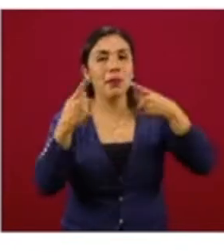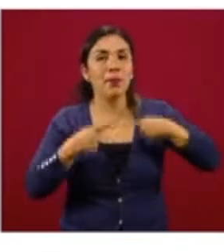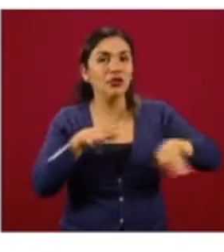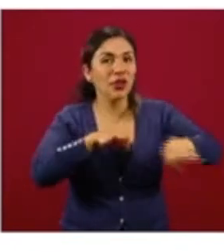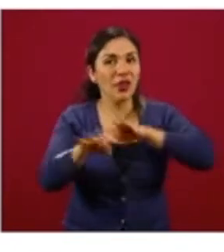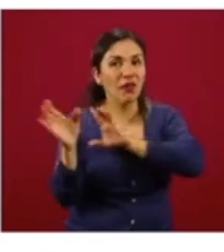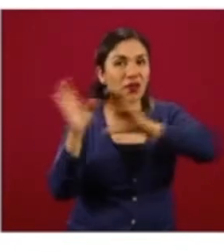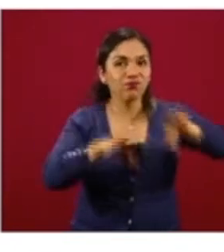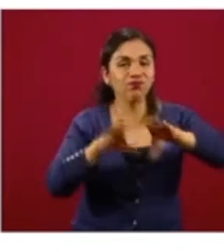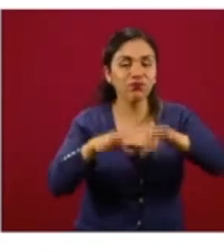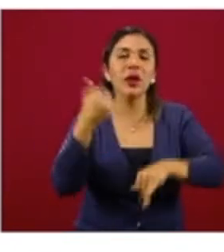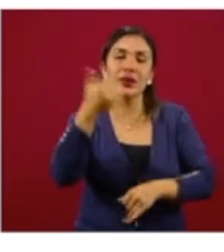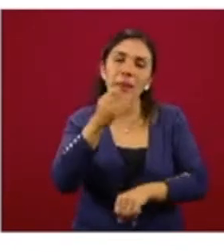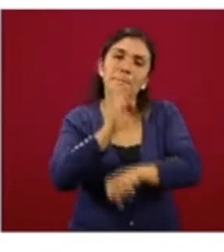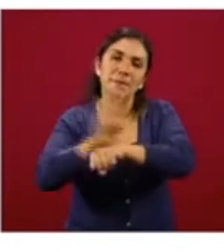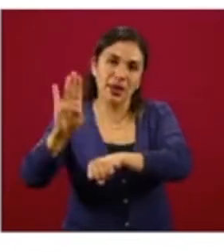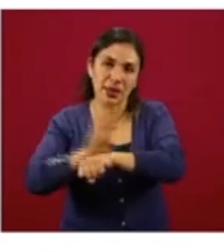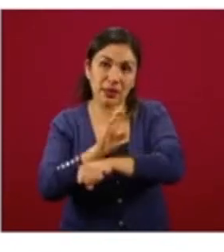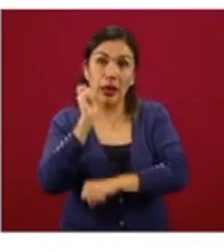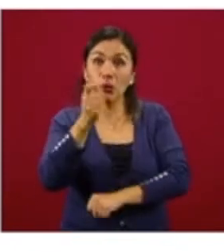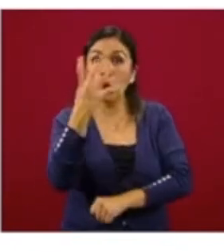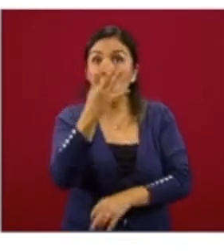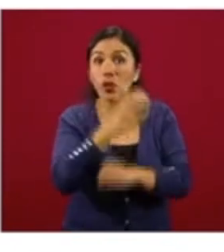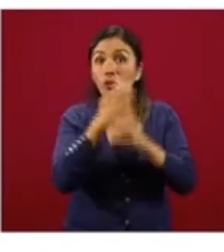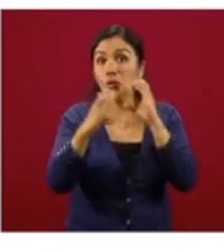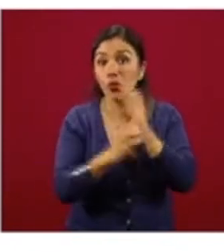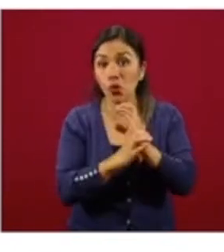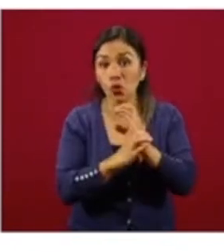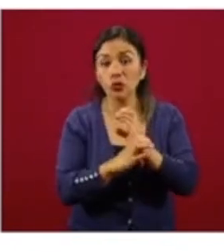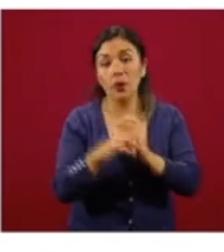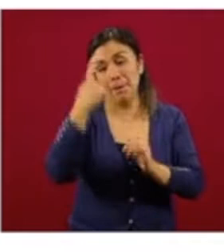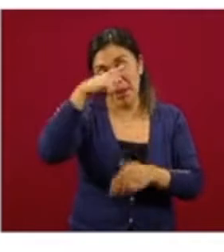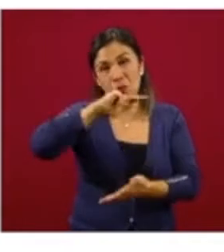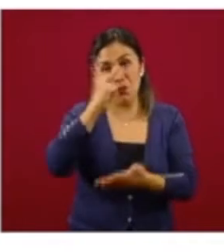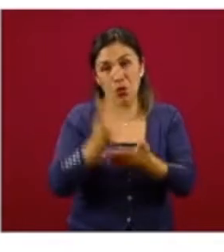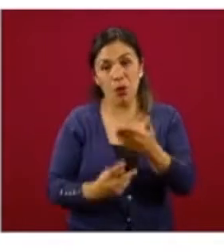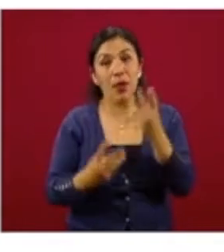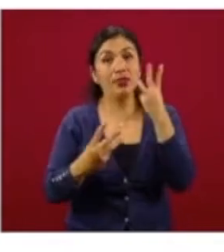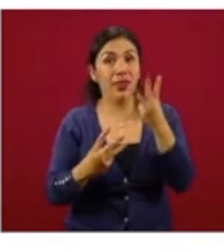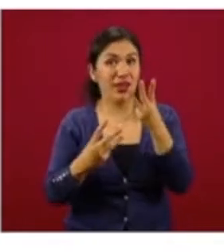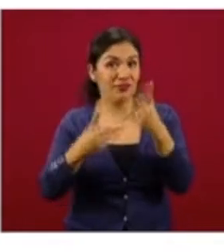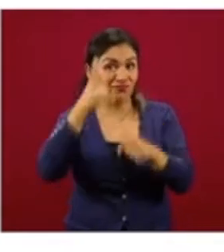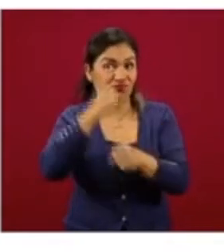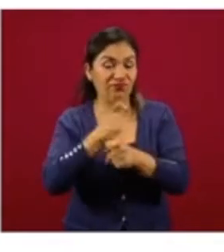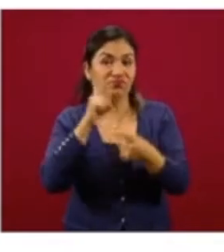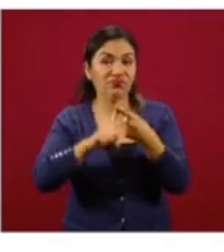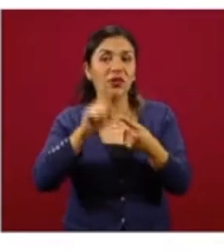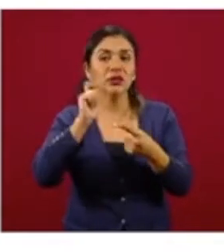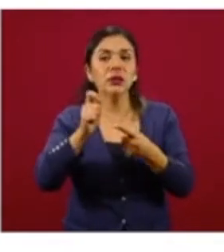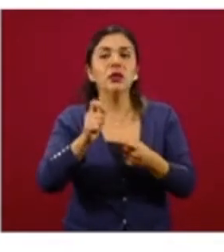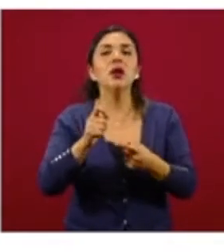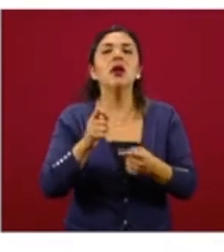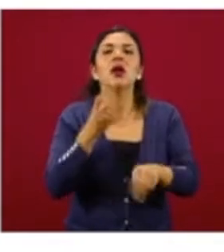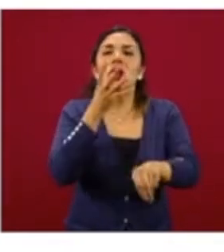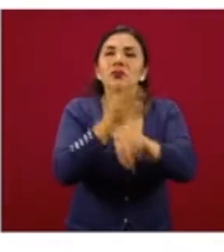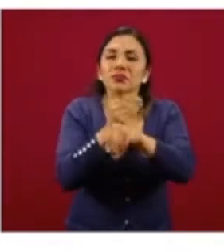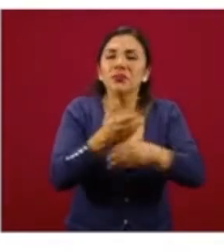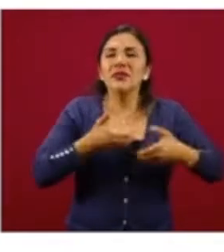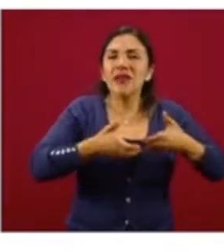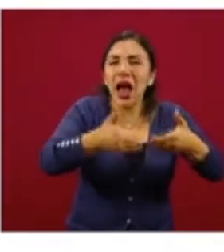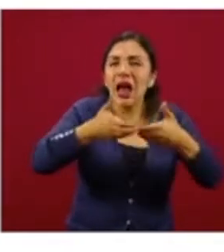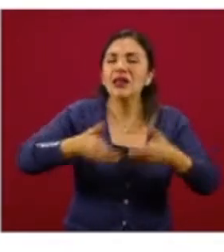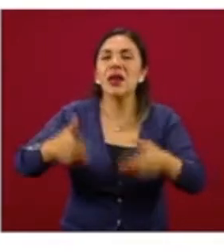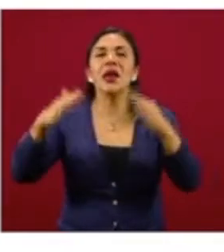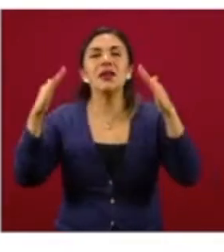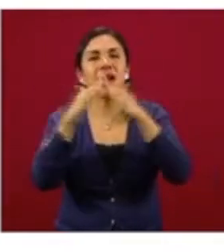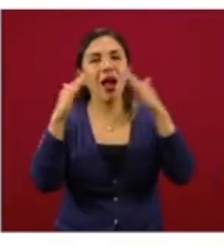obviamente el bienestar. Son cuatro componentes el programa, tres principalmente, la parte de mejoramiento integral de barrios, vivienda,